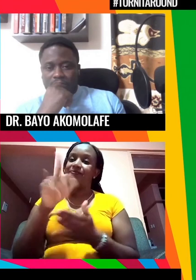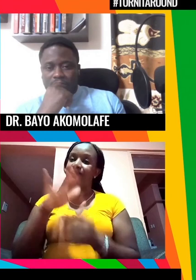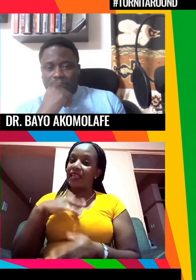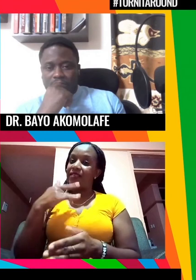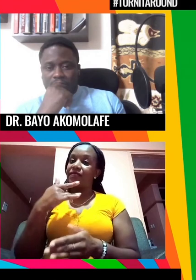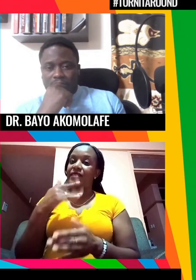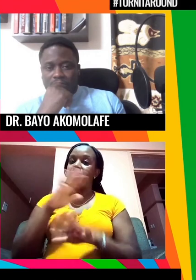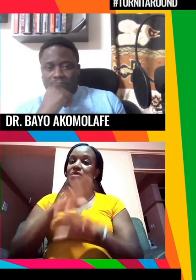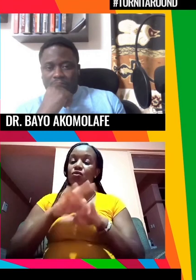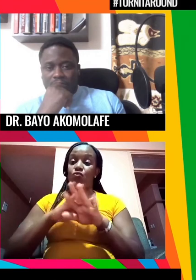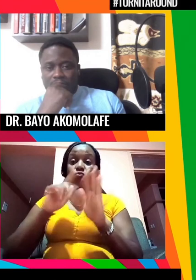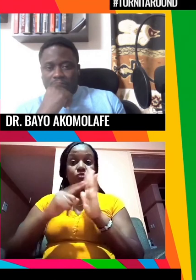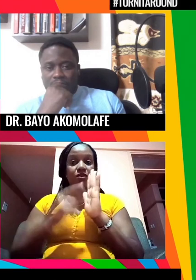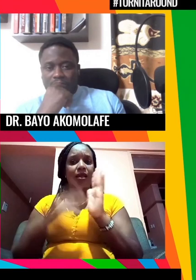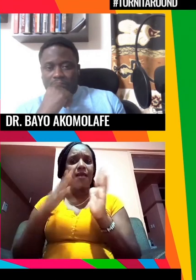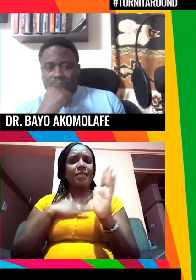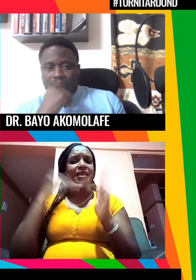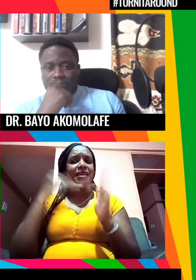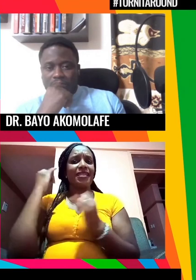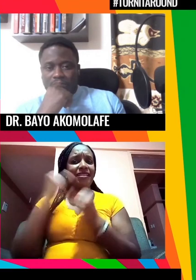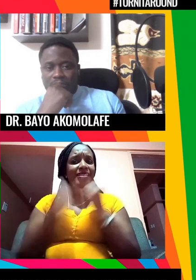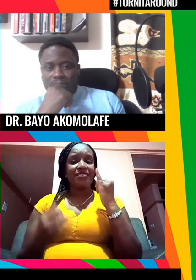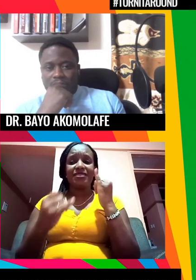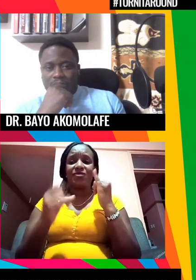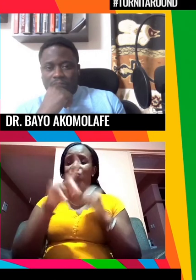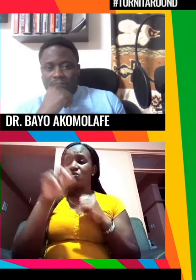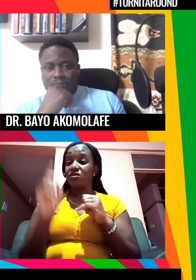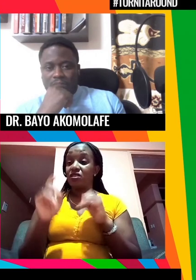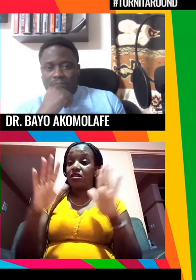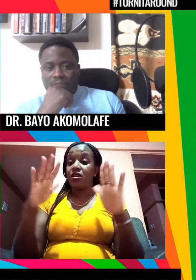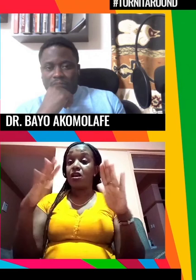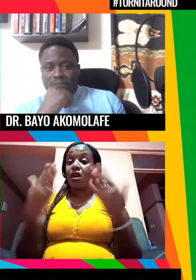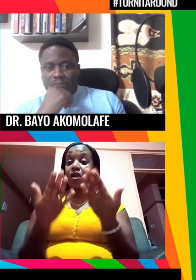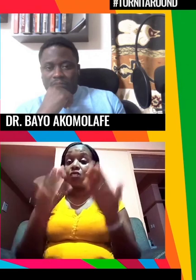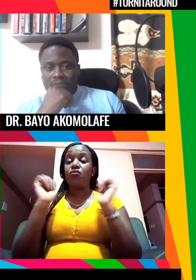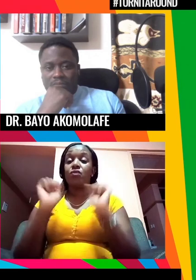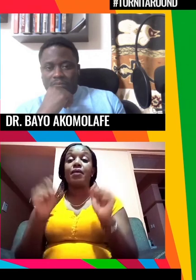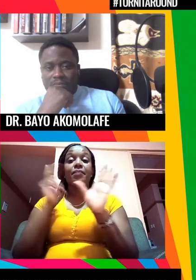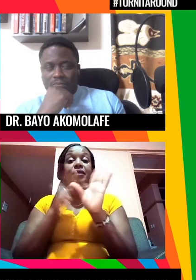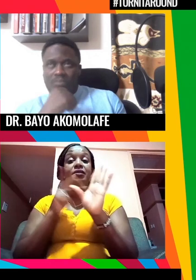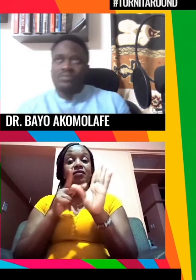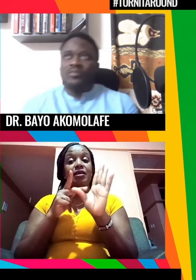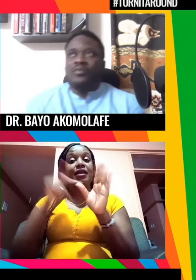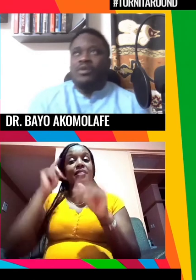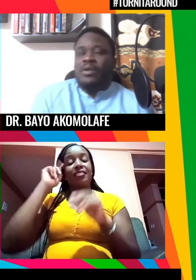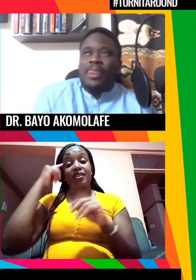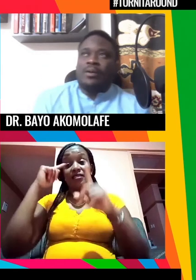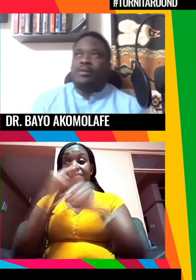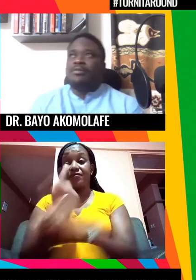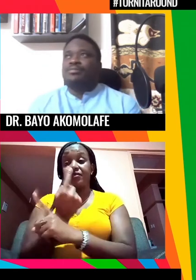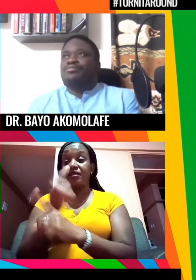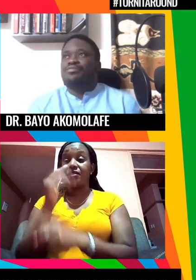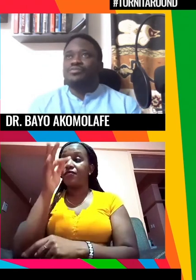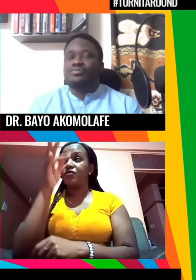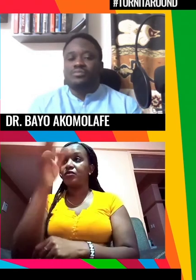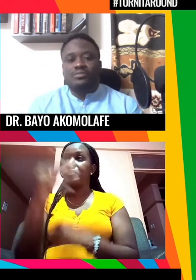con esto yo os iba a preguntar cómo queráis que los participantes del festival piensen diferente